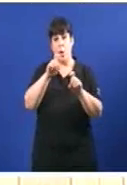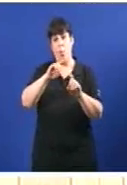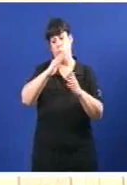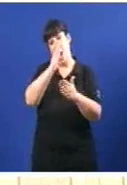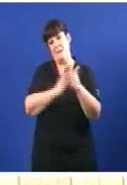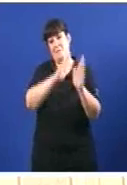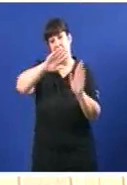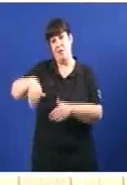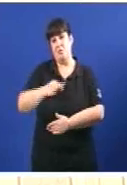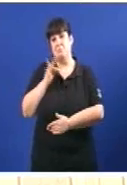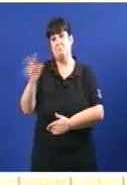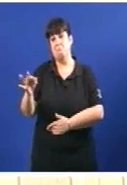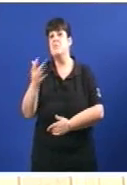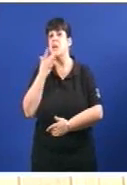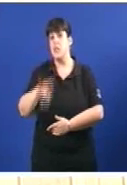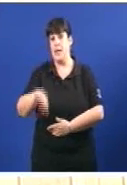Asunta